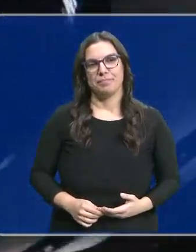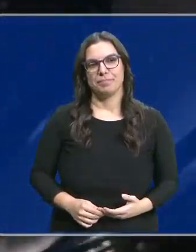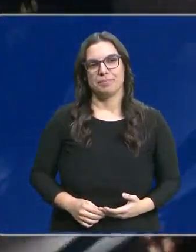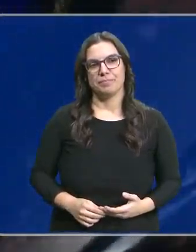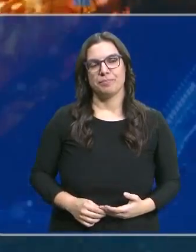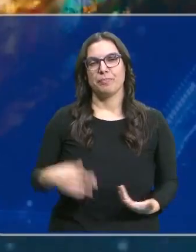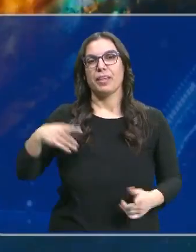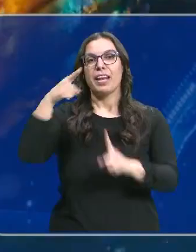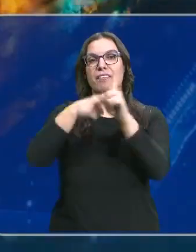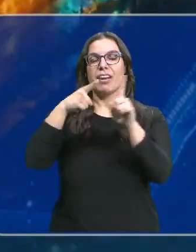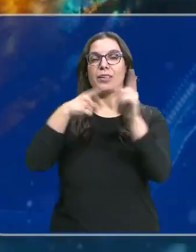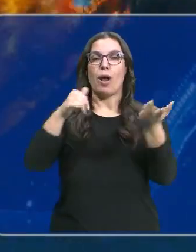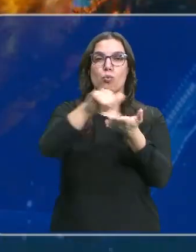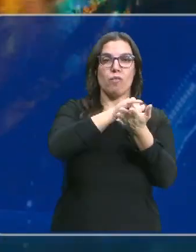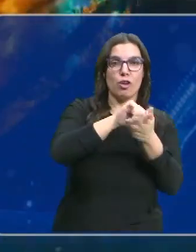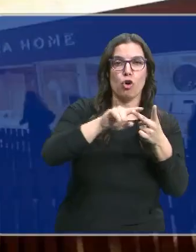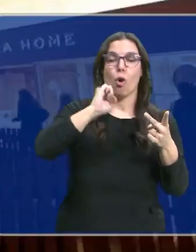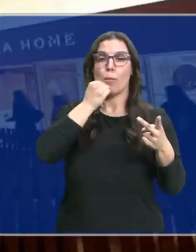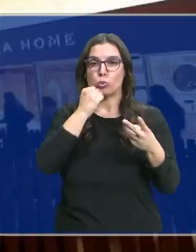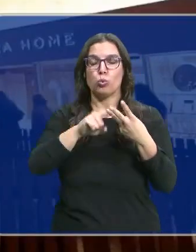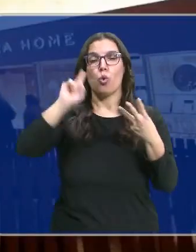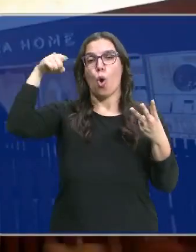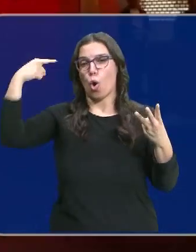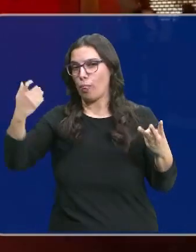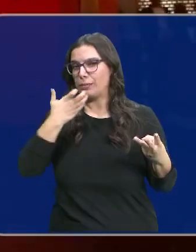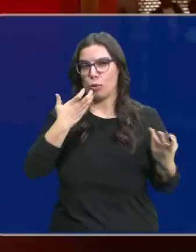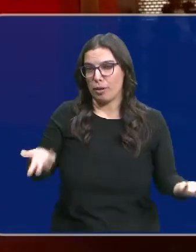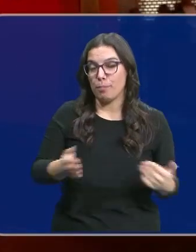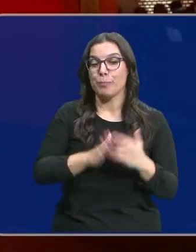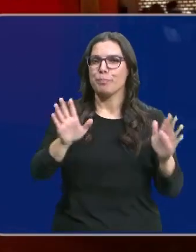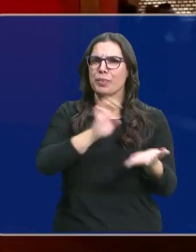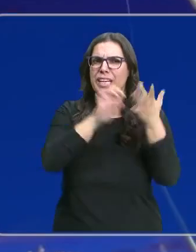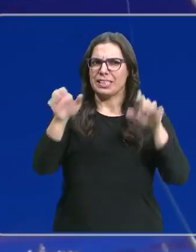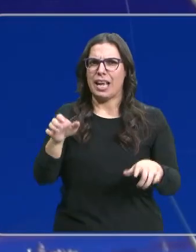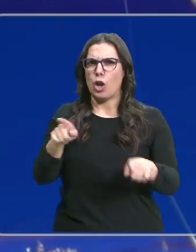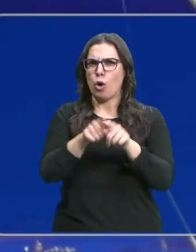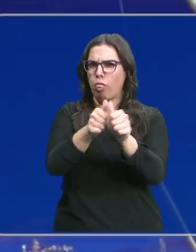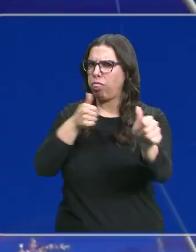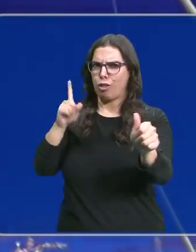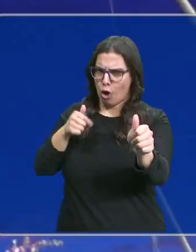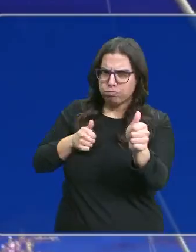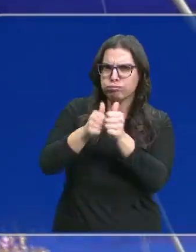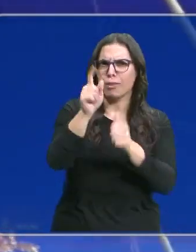Los referentes son Nueva York, Moscú o Londres. Pero Castilla y León no se queda atrás.